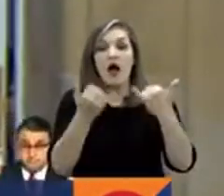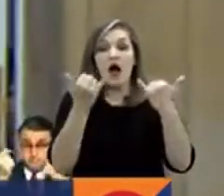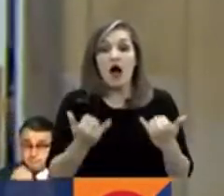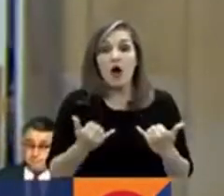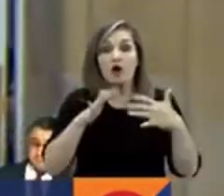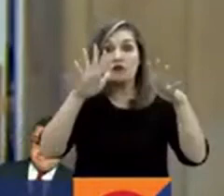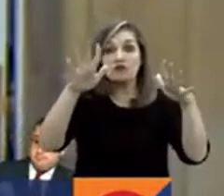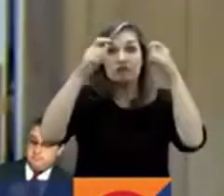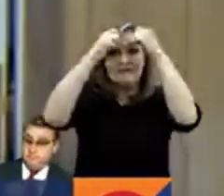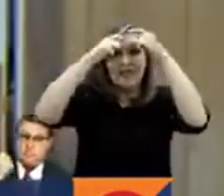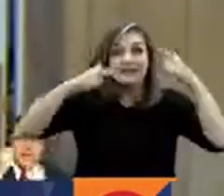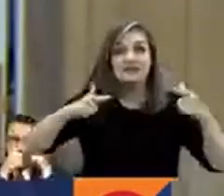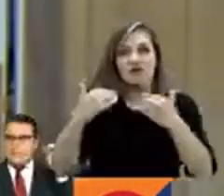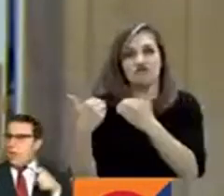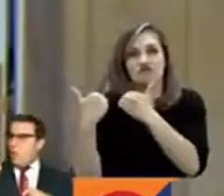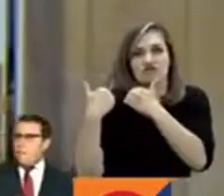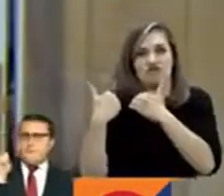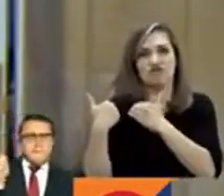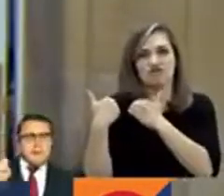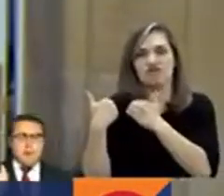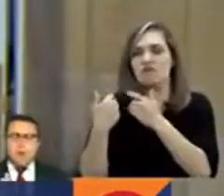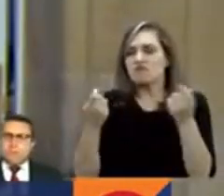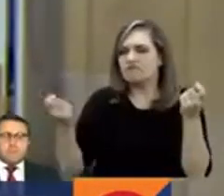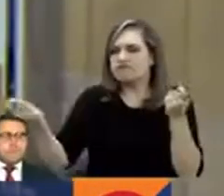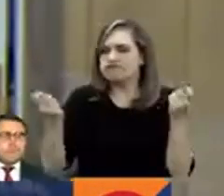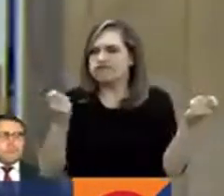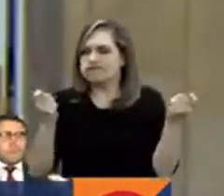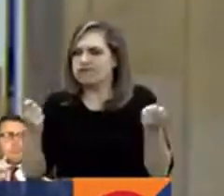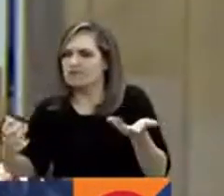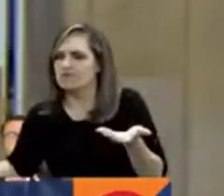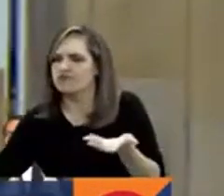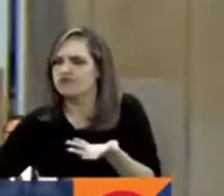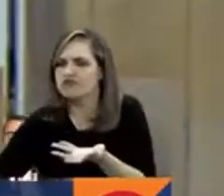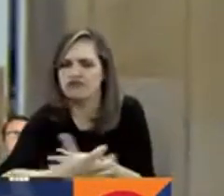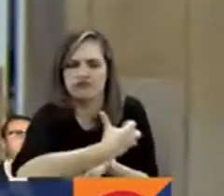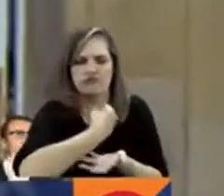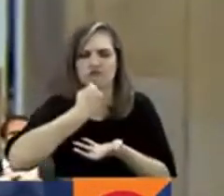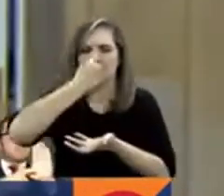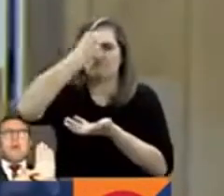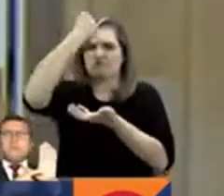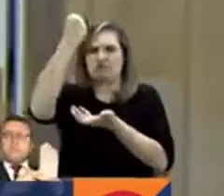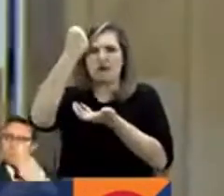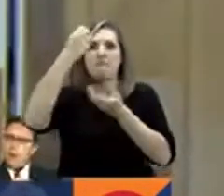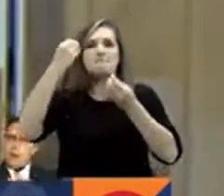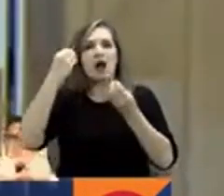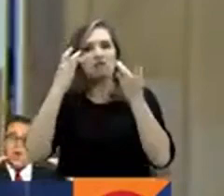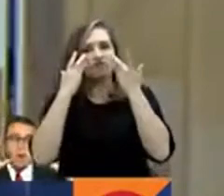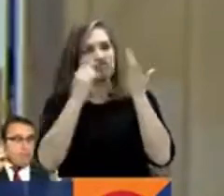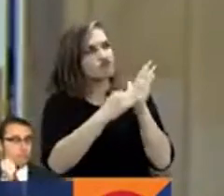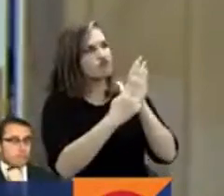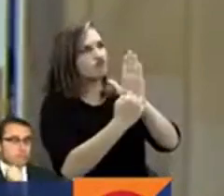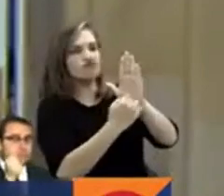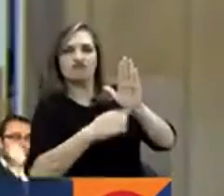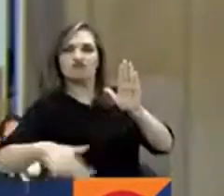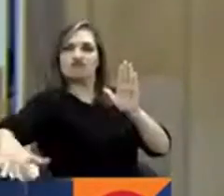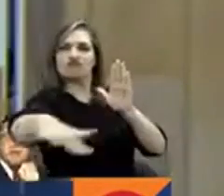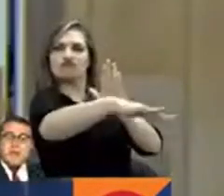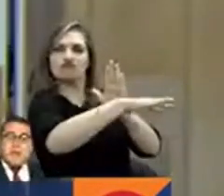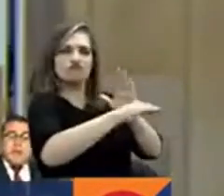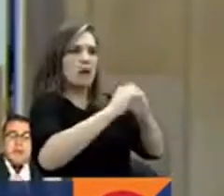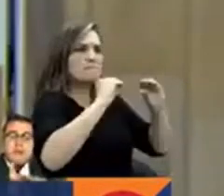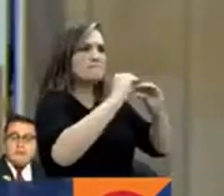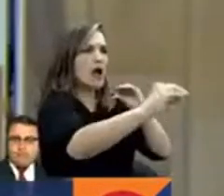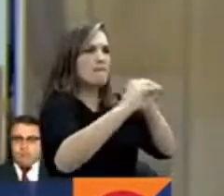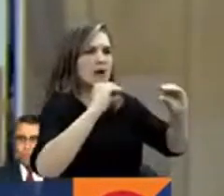salud para que estos de manera transparente sean dirigidos a la prestación de servicios de